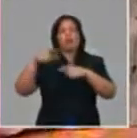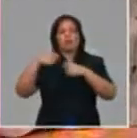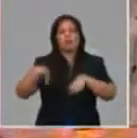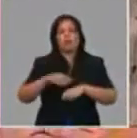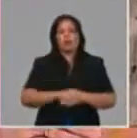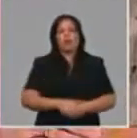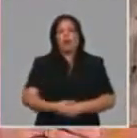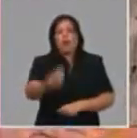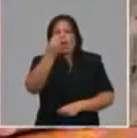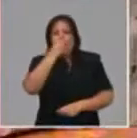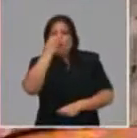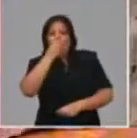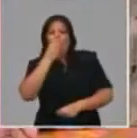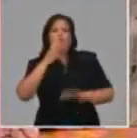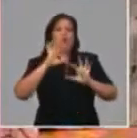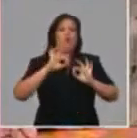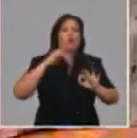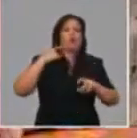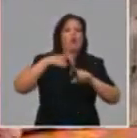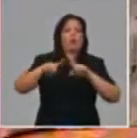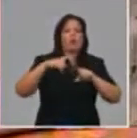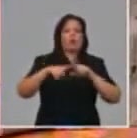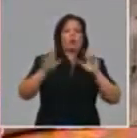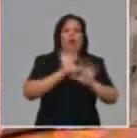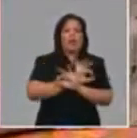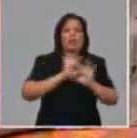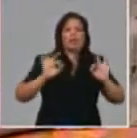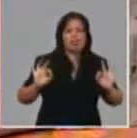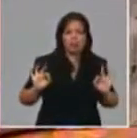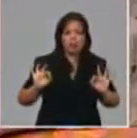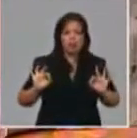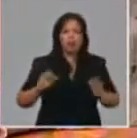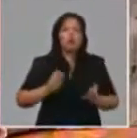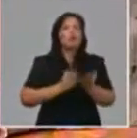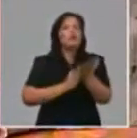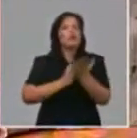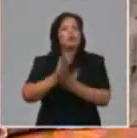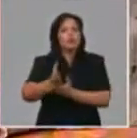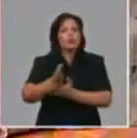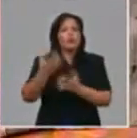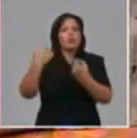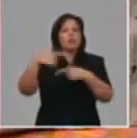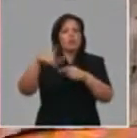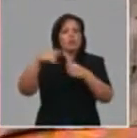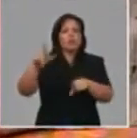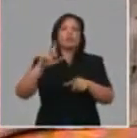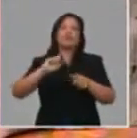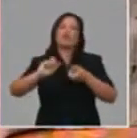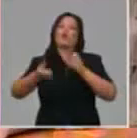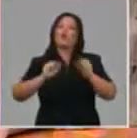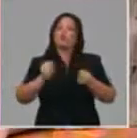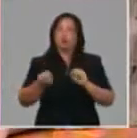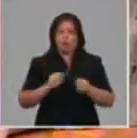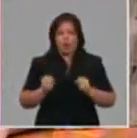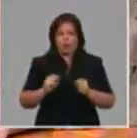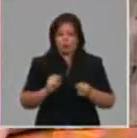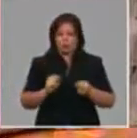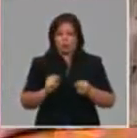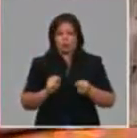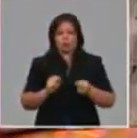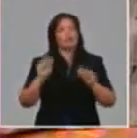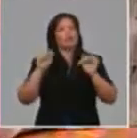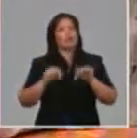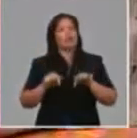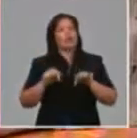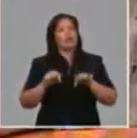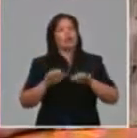alimentos o productos de sodio, van a mantener esa nomenclatura de productos regulada. Por tanto, esto es algo que todavía no